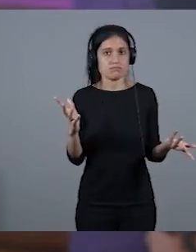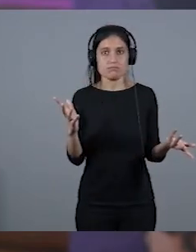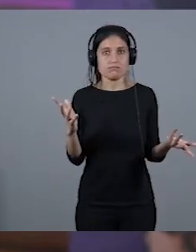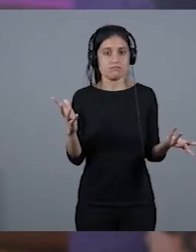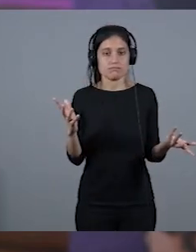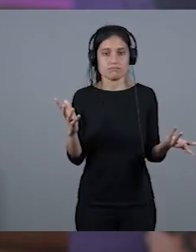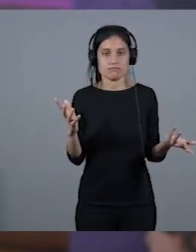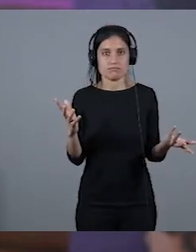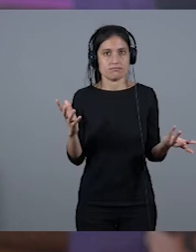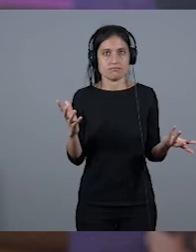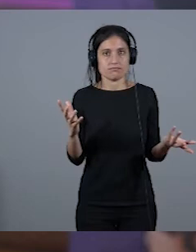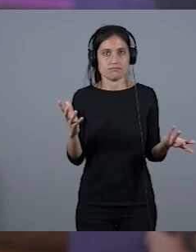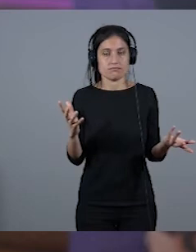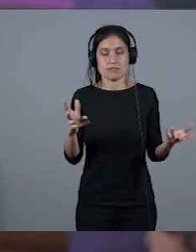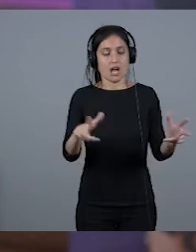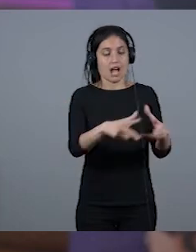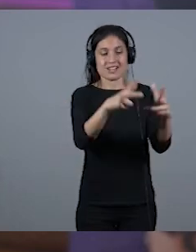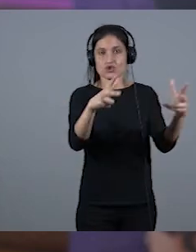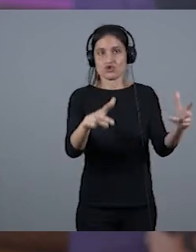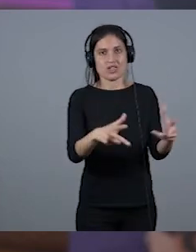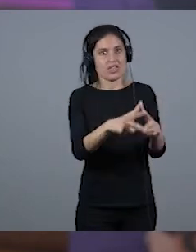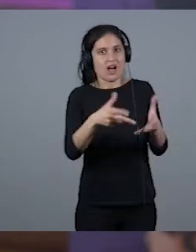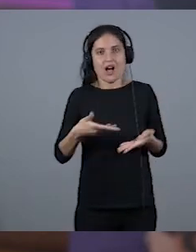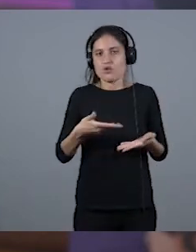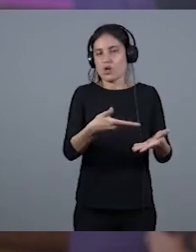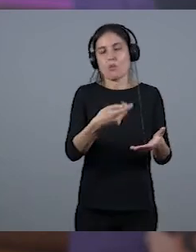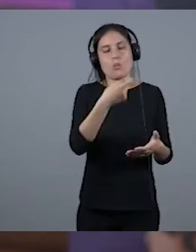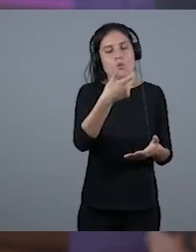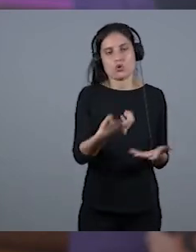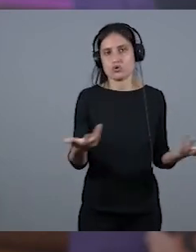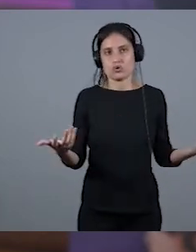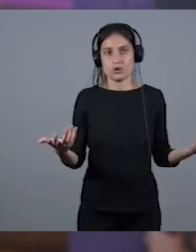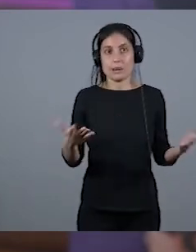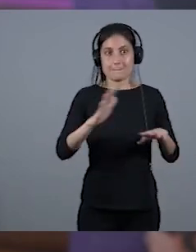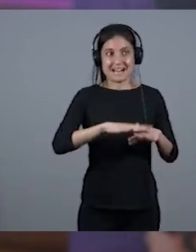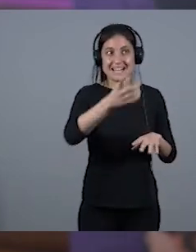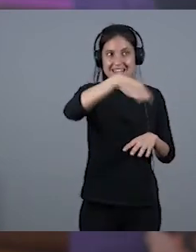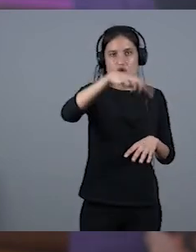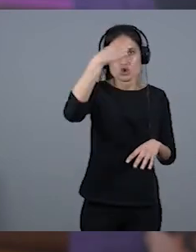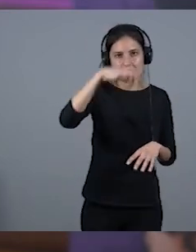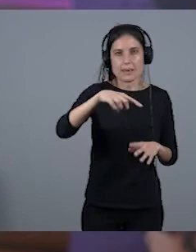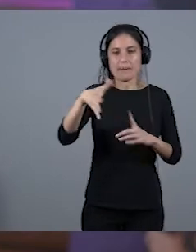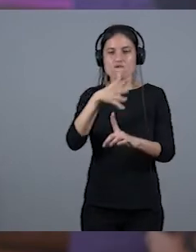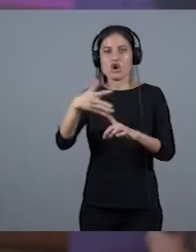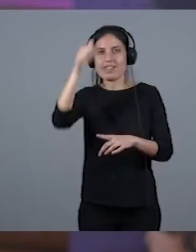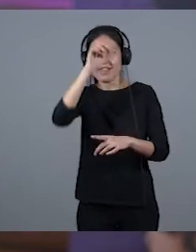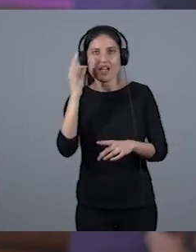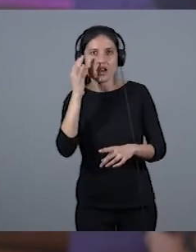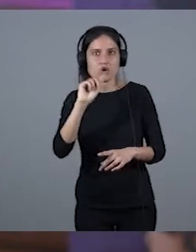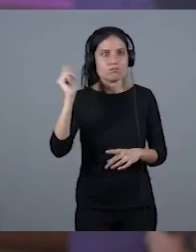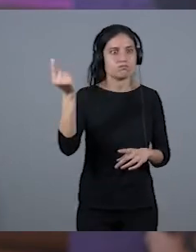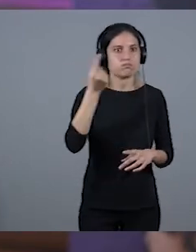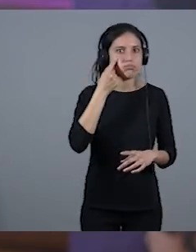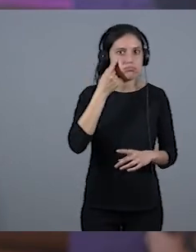poco favor vamos a hacer a la sociedad en cuanto a la formación y que identifiquen realmente lo que es la violencia de género, cómo actuar. bueno,